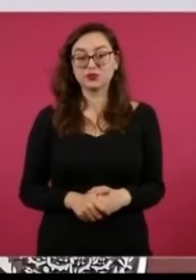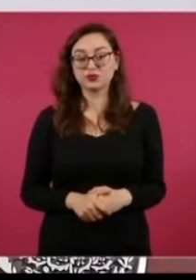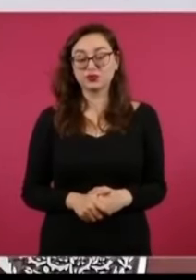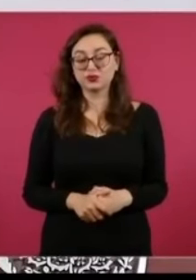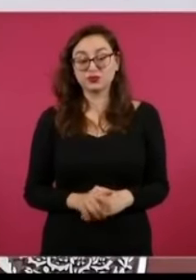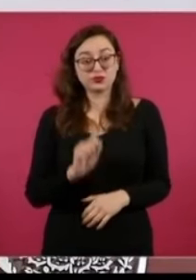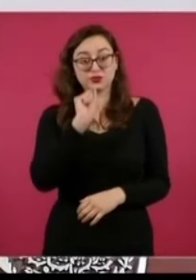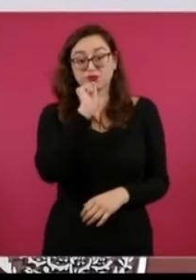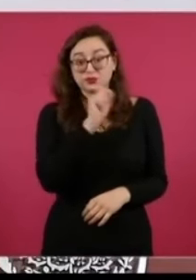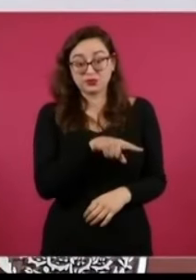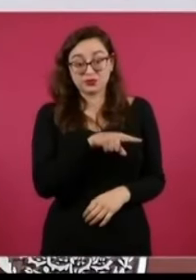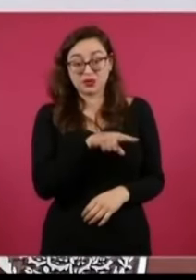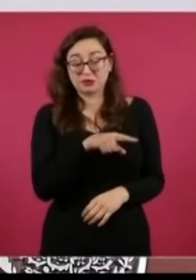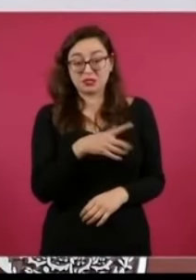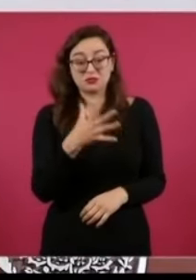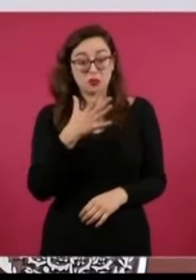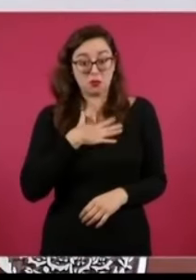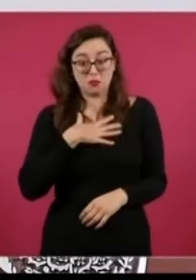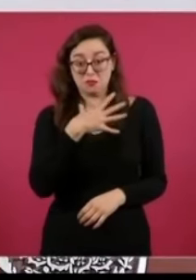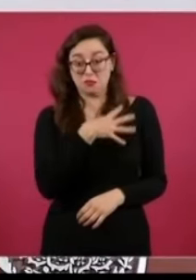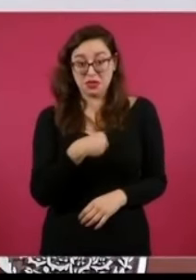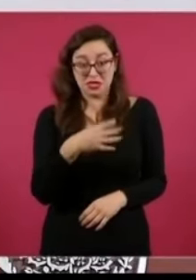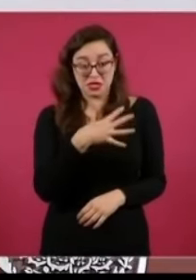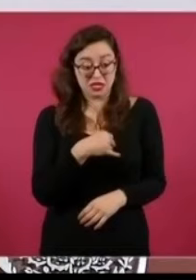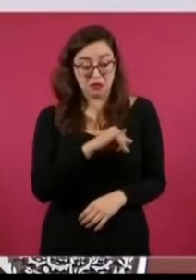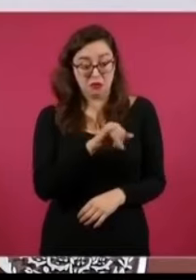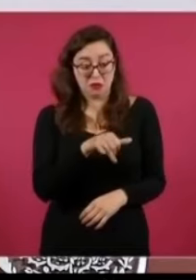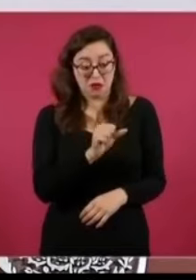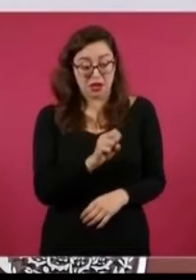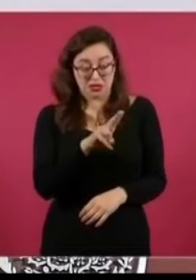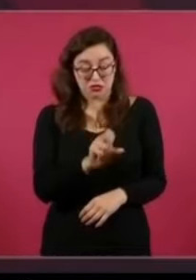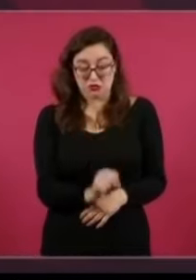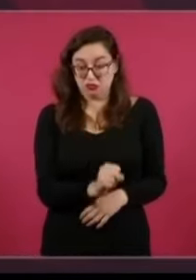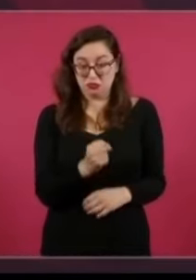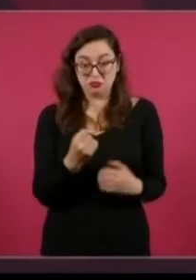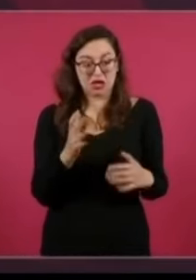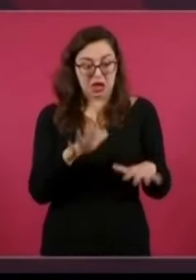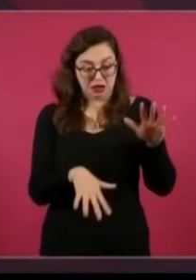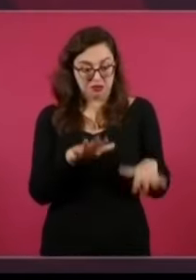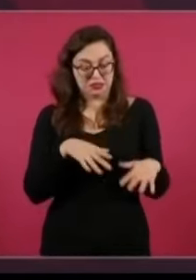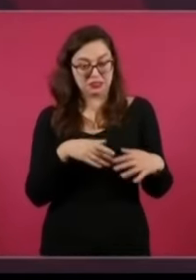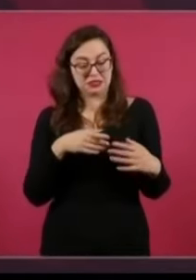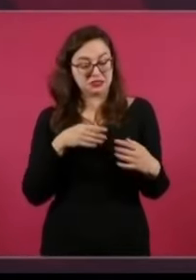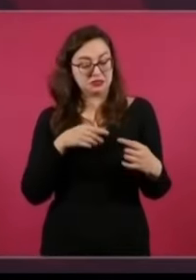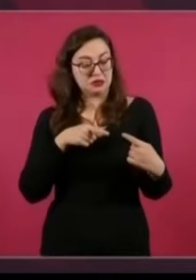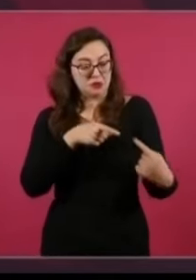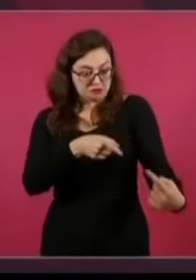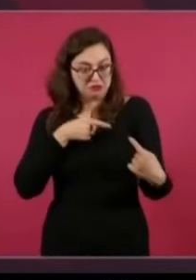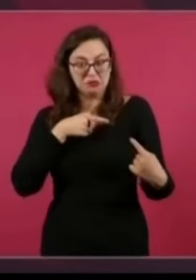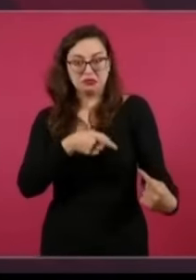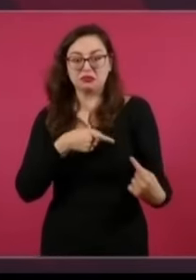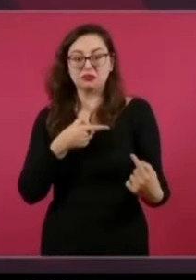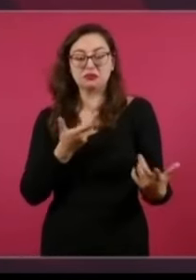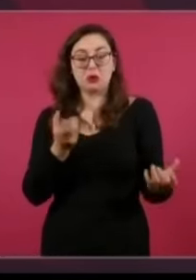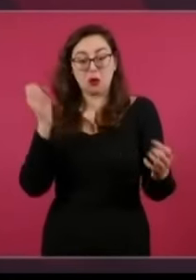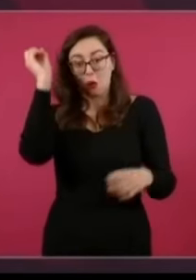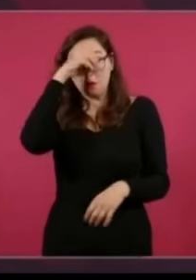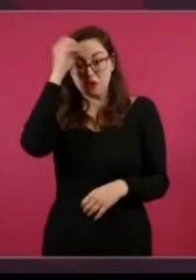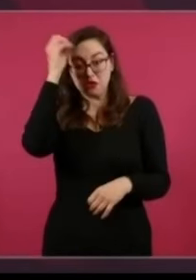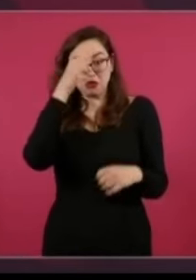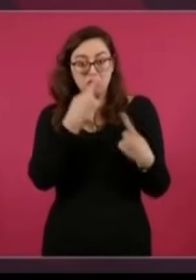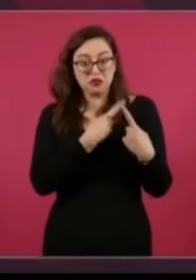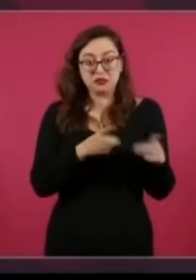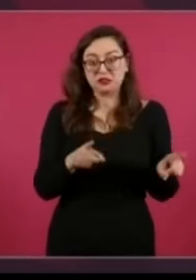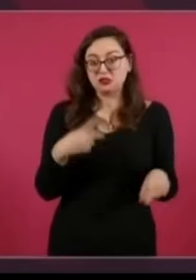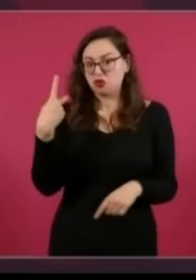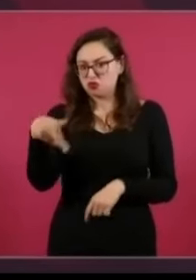poder, sino un delito que está tipificado en el artículo 69 del Código Fiscal, donde dice que las